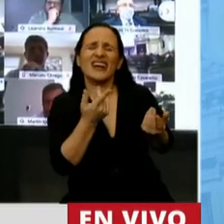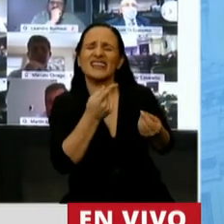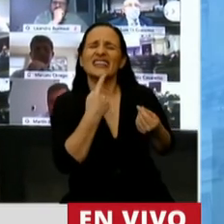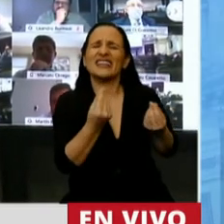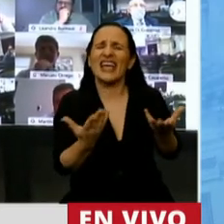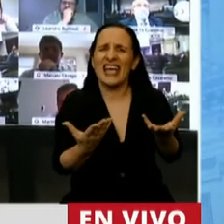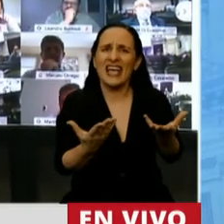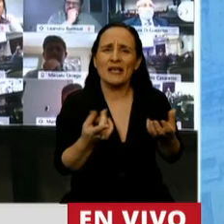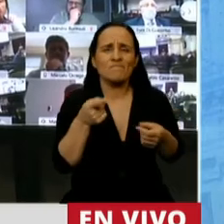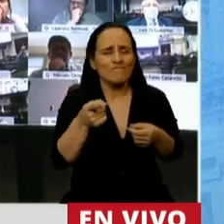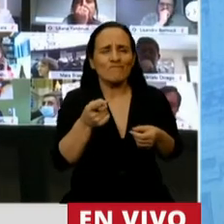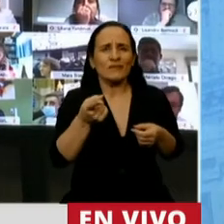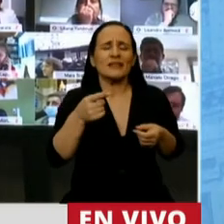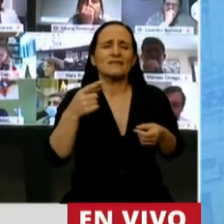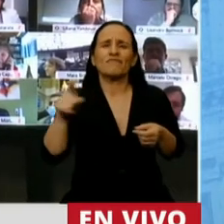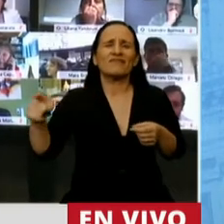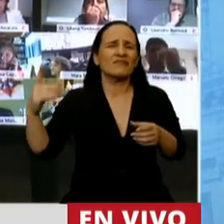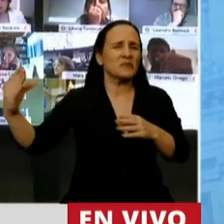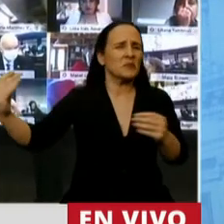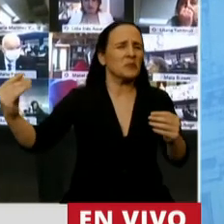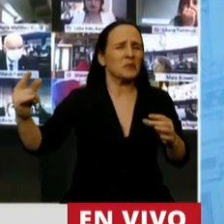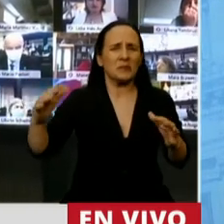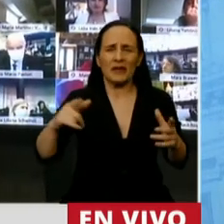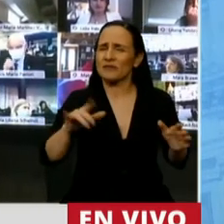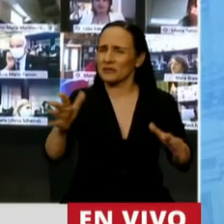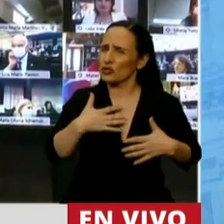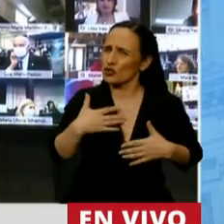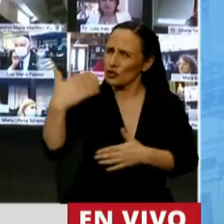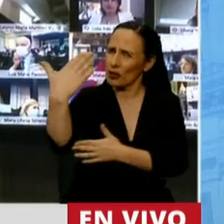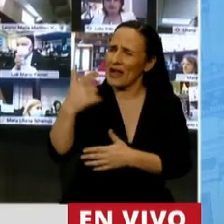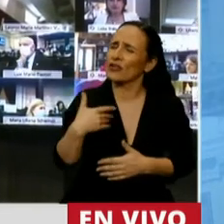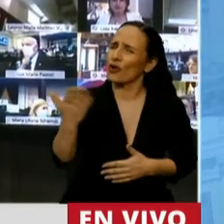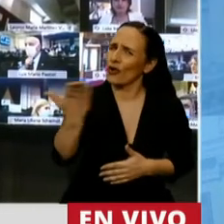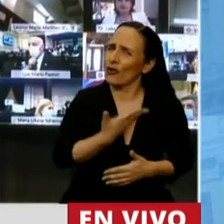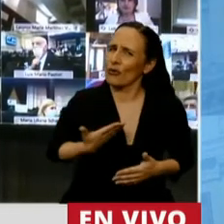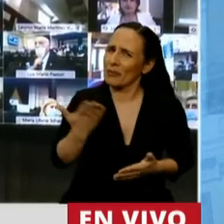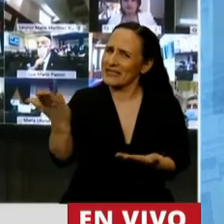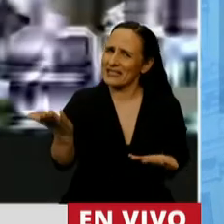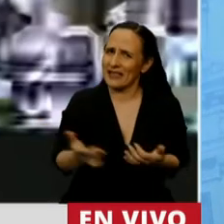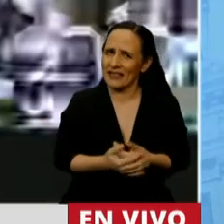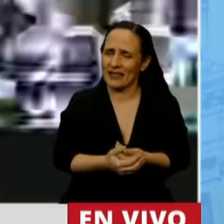hay que interpretarlos, estoy en el uso de la palabra, por favor, señor Presidente.